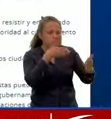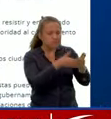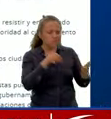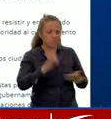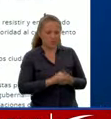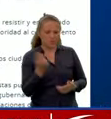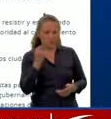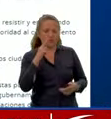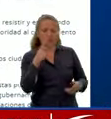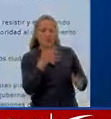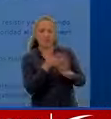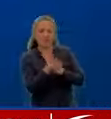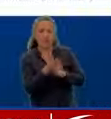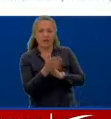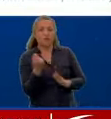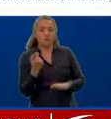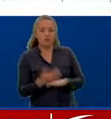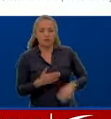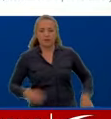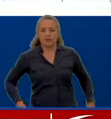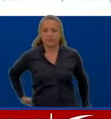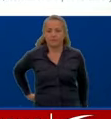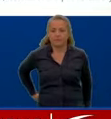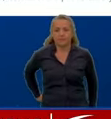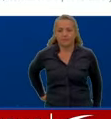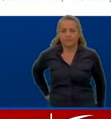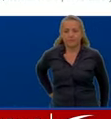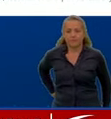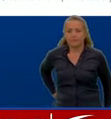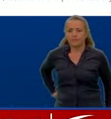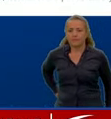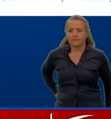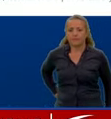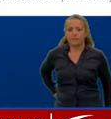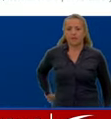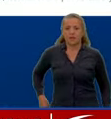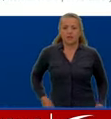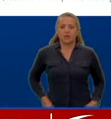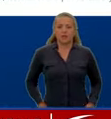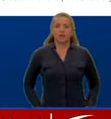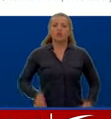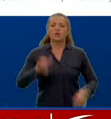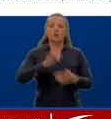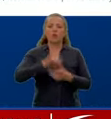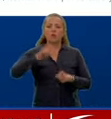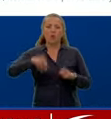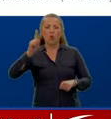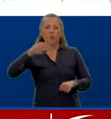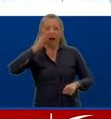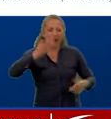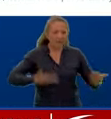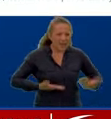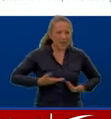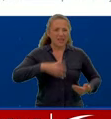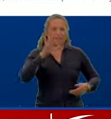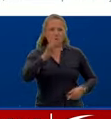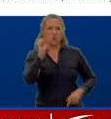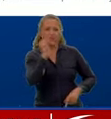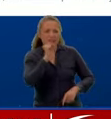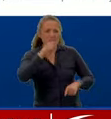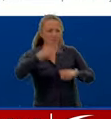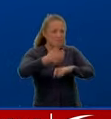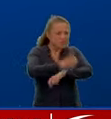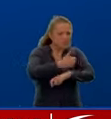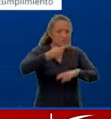Recientemente señalan se ha producido robos llevados a cabo por individuos armados en restaurantes, cafés y cervecerías de Bogotá,